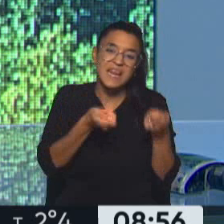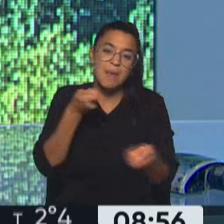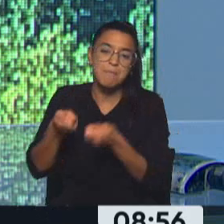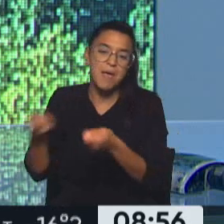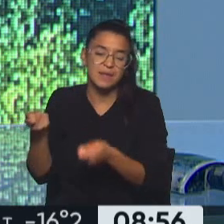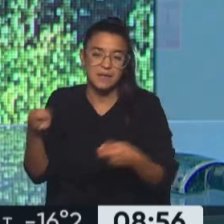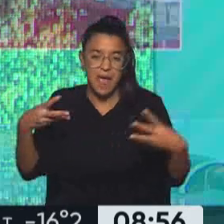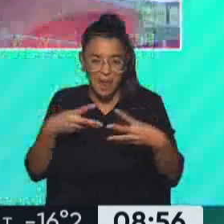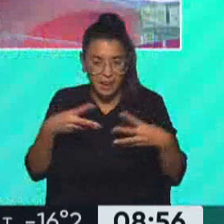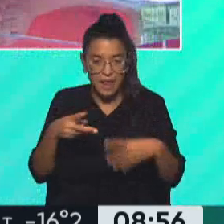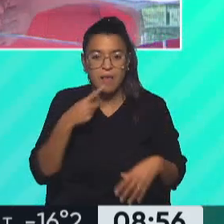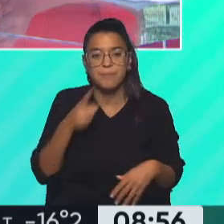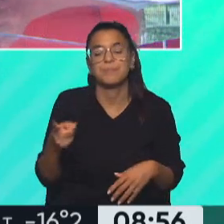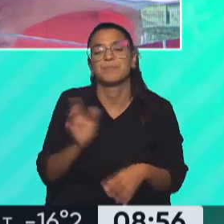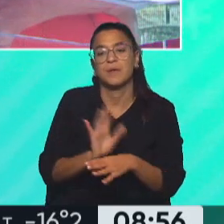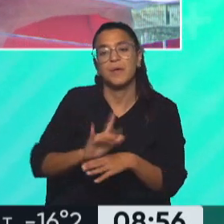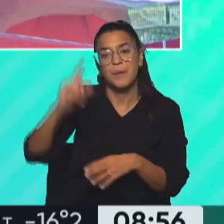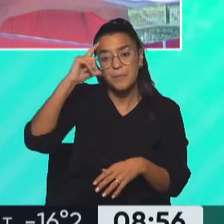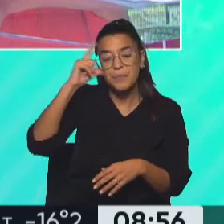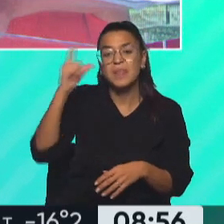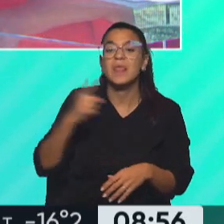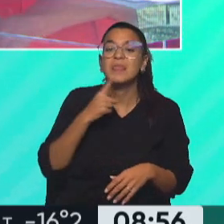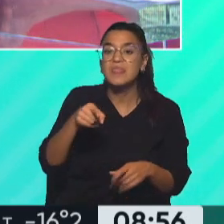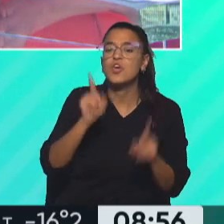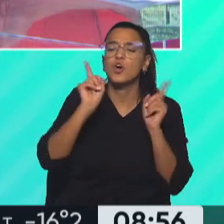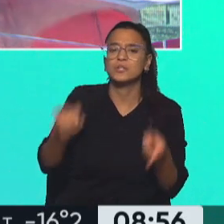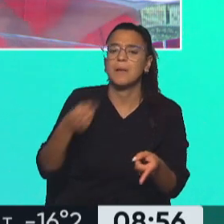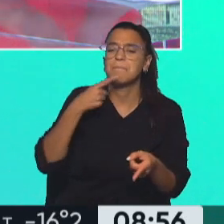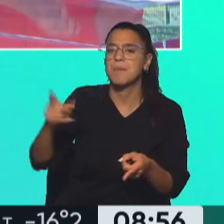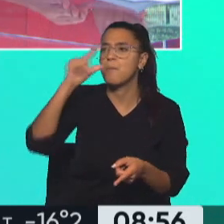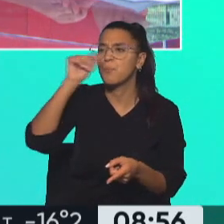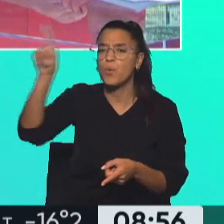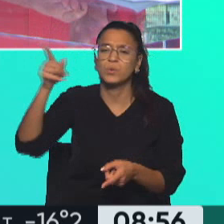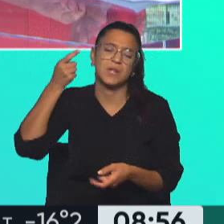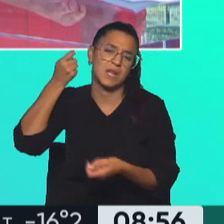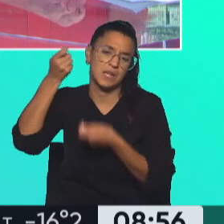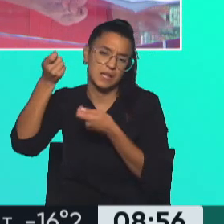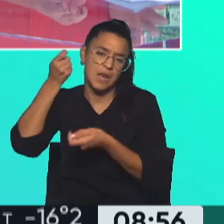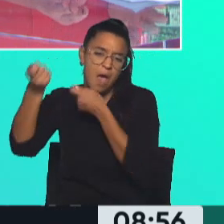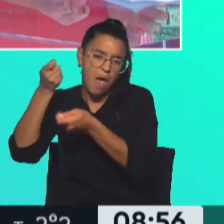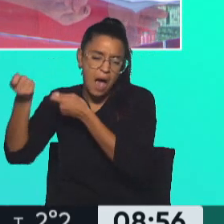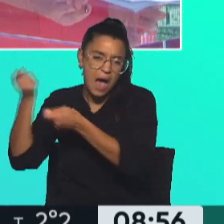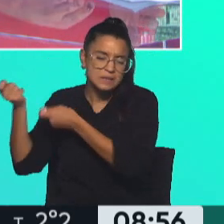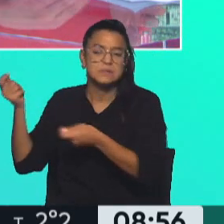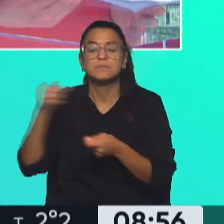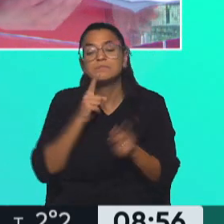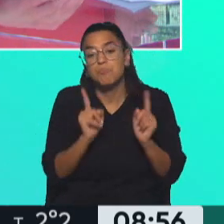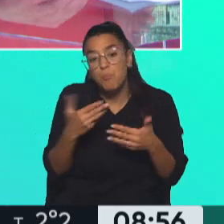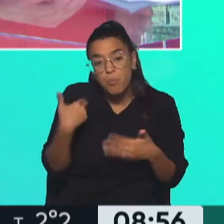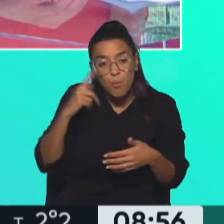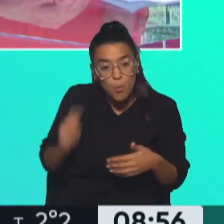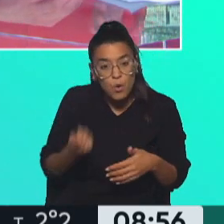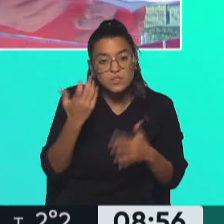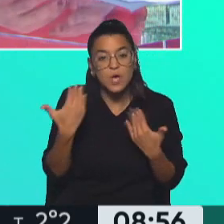calificó como criminal a Vladimir Putin. Pero bueno, lo cierto es que los que pueden llevar adelante este